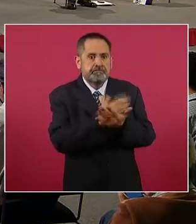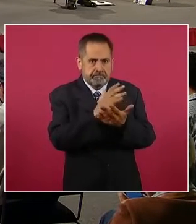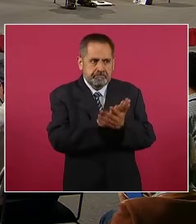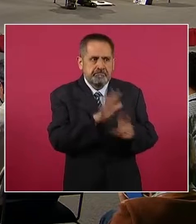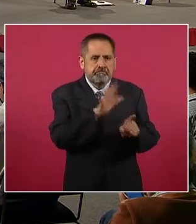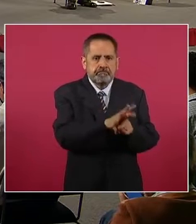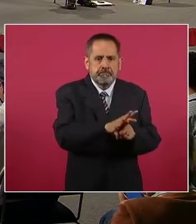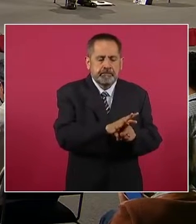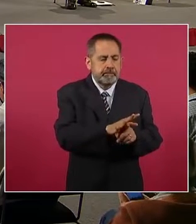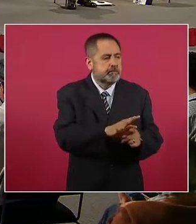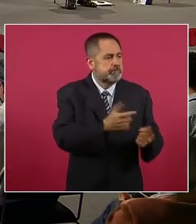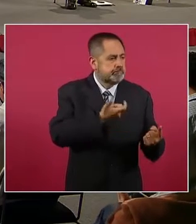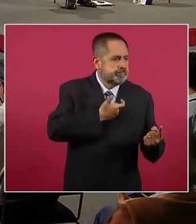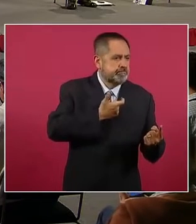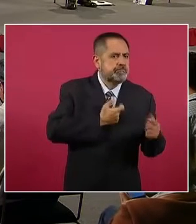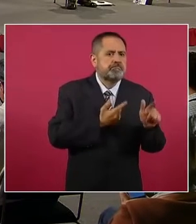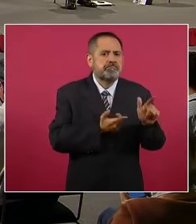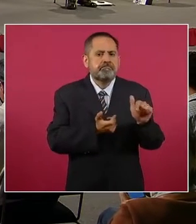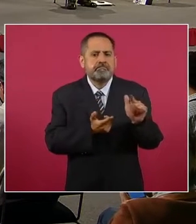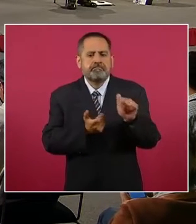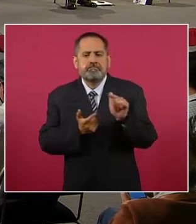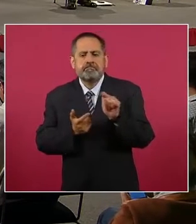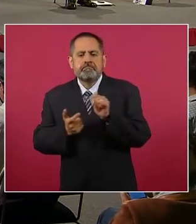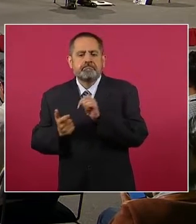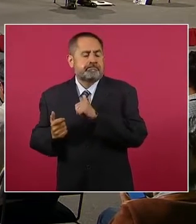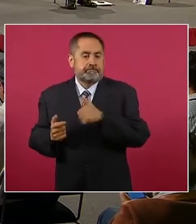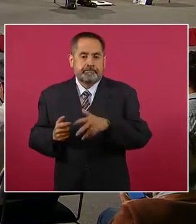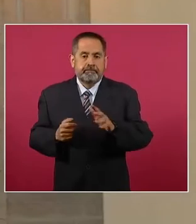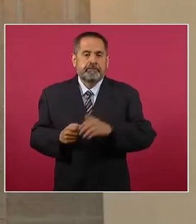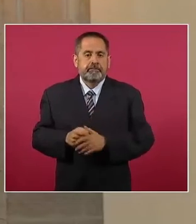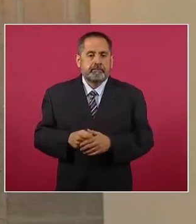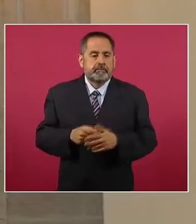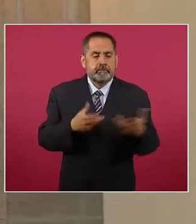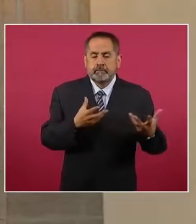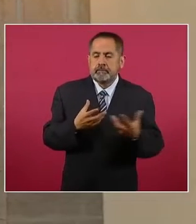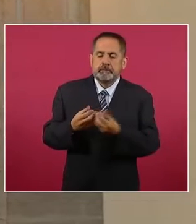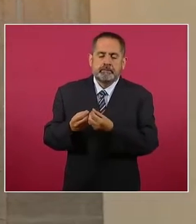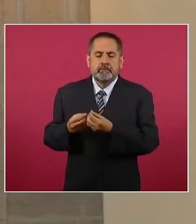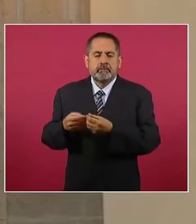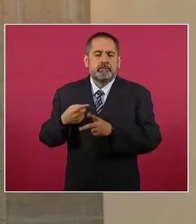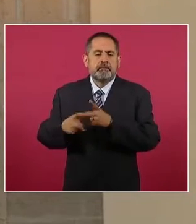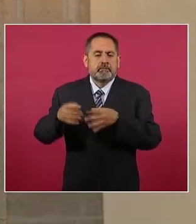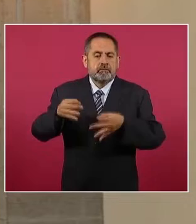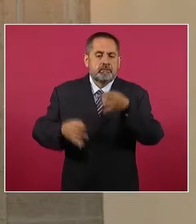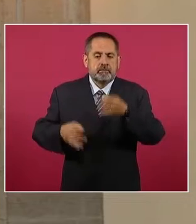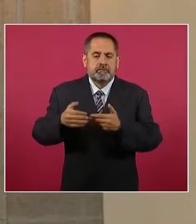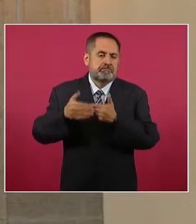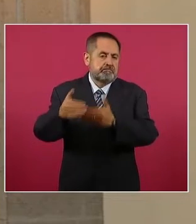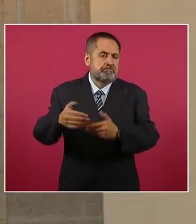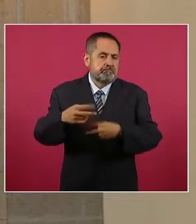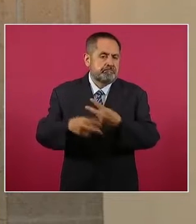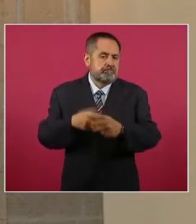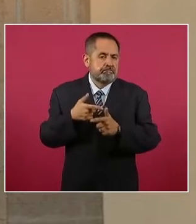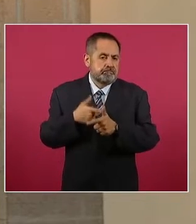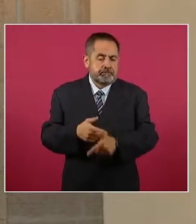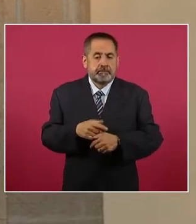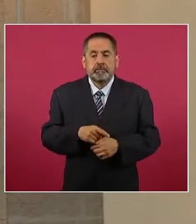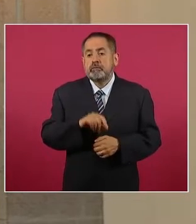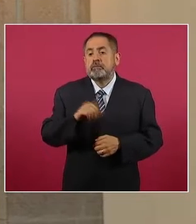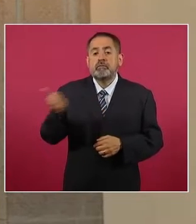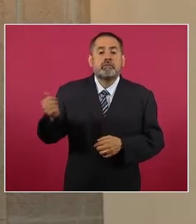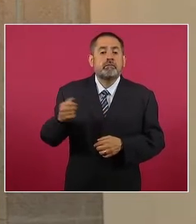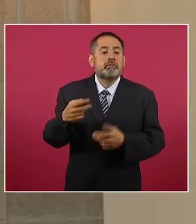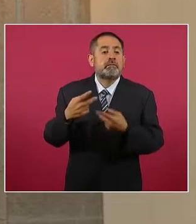su vinculación a proceso, ya que se acogieron al término constitucional. Y otro caso es en Plaza Las